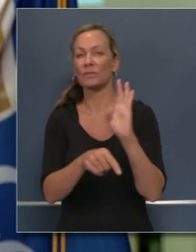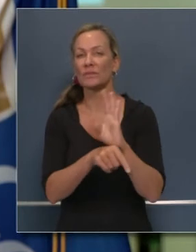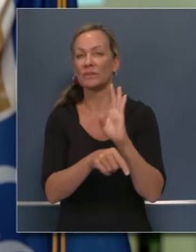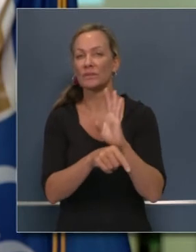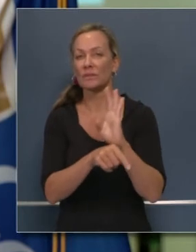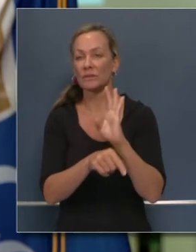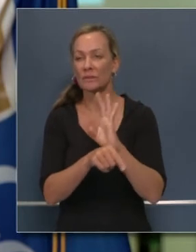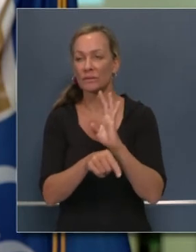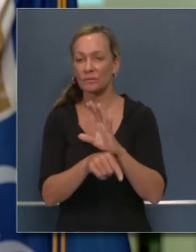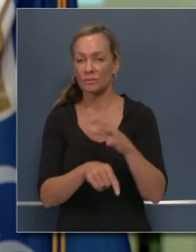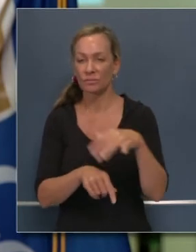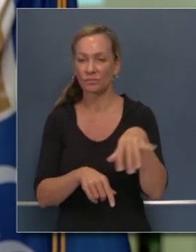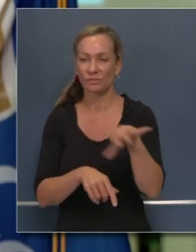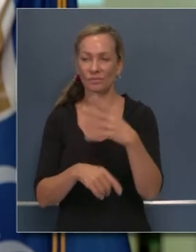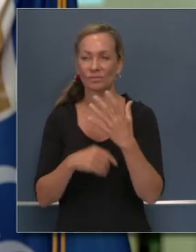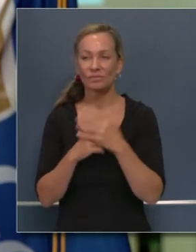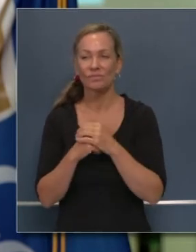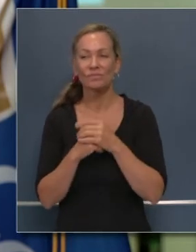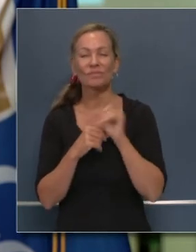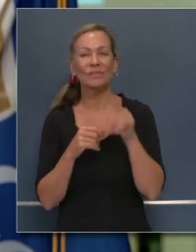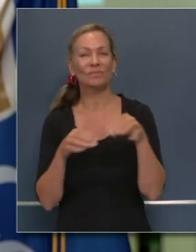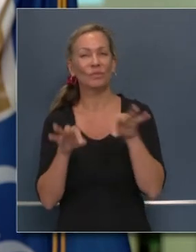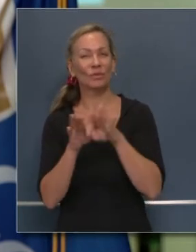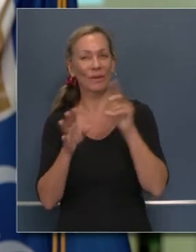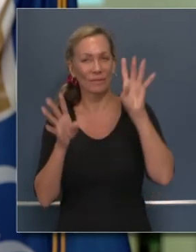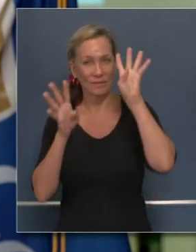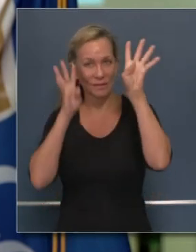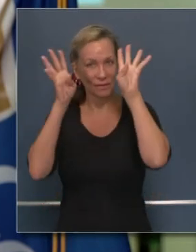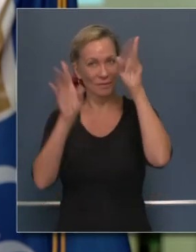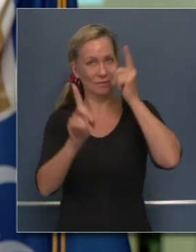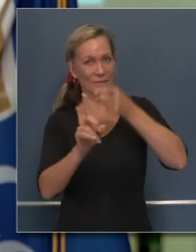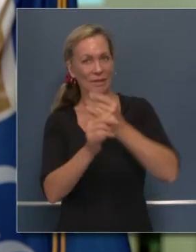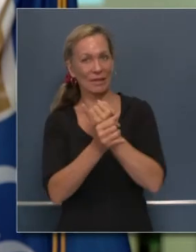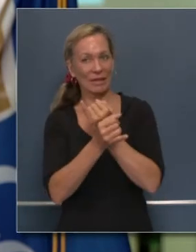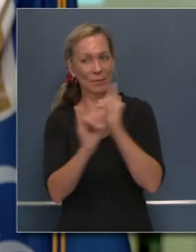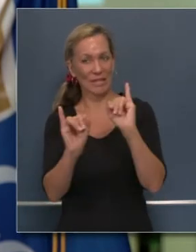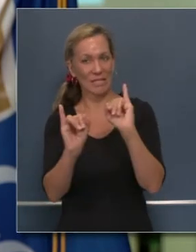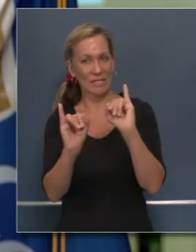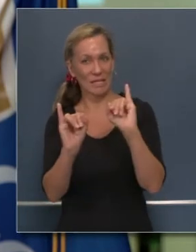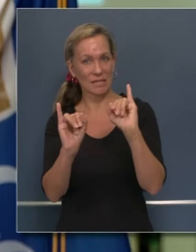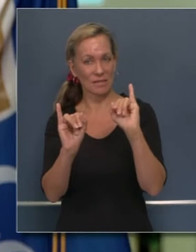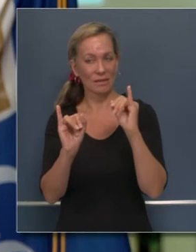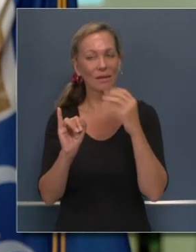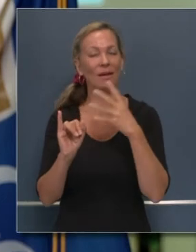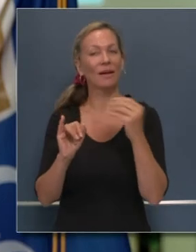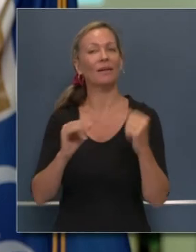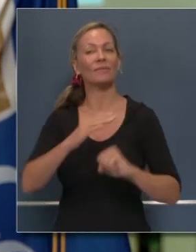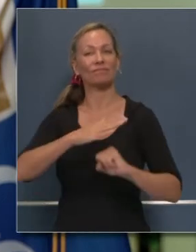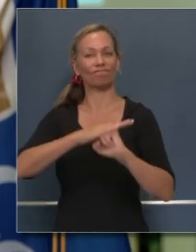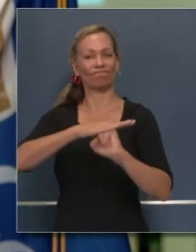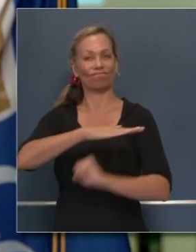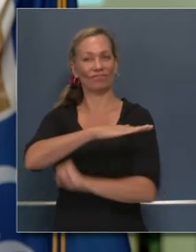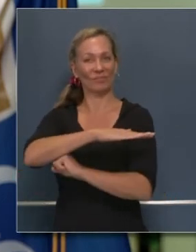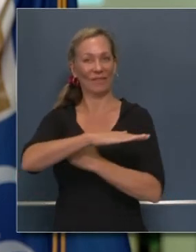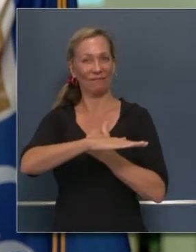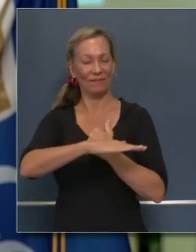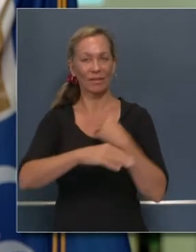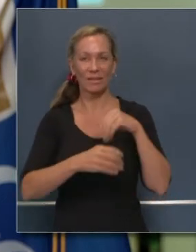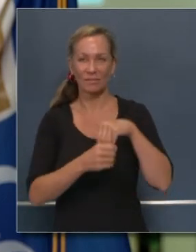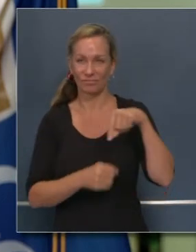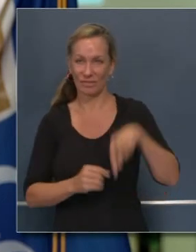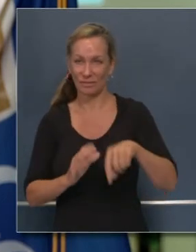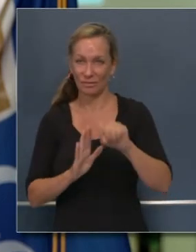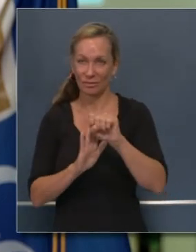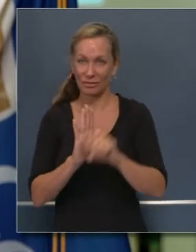innovador que es básico para nuestro futuro en este estado. Y debemos encontrar la forma de respetarlo al mismo tiempo que